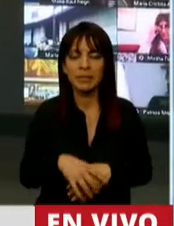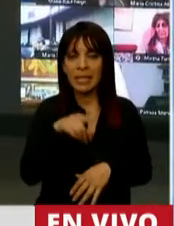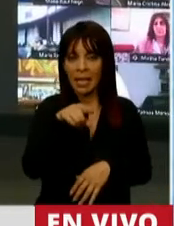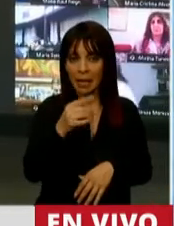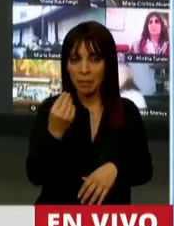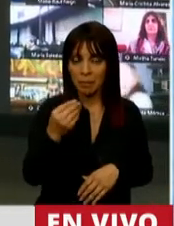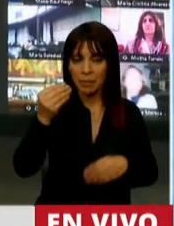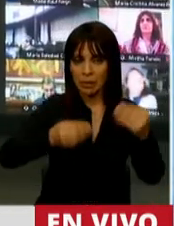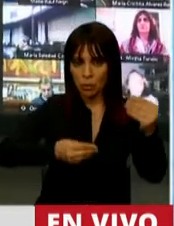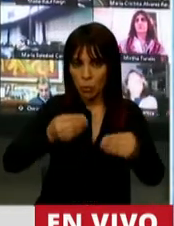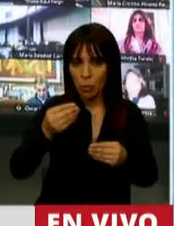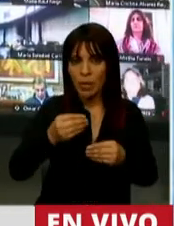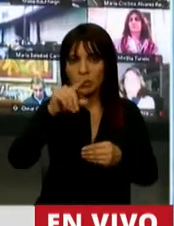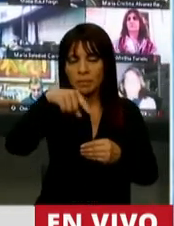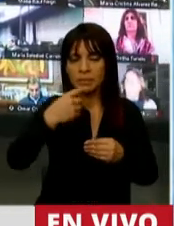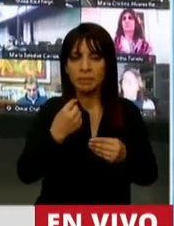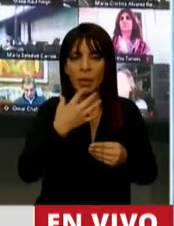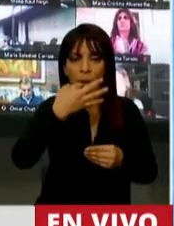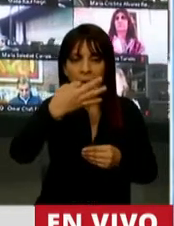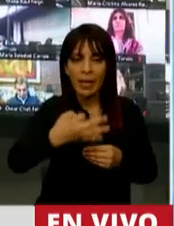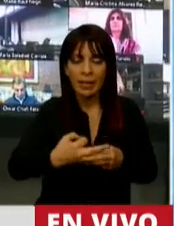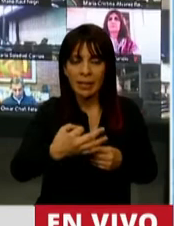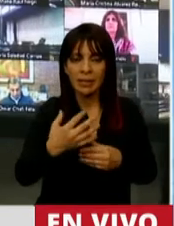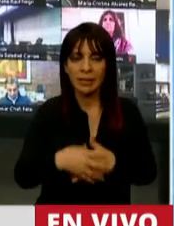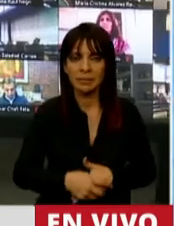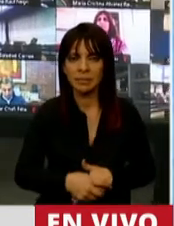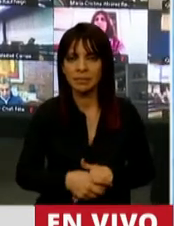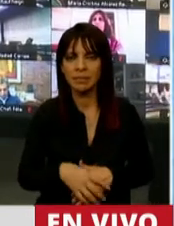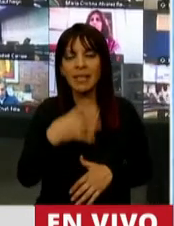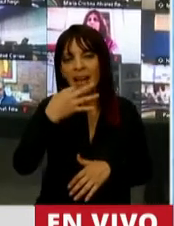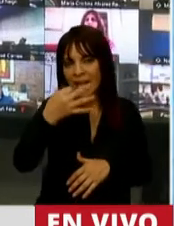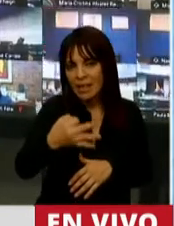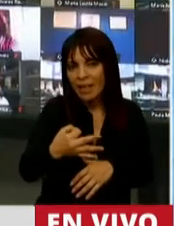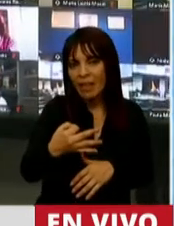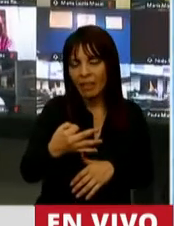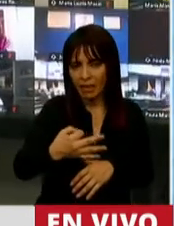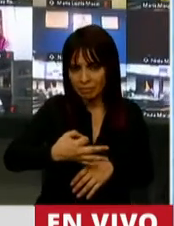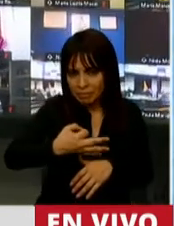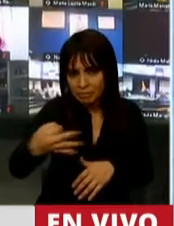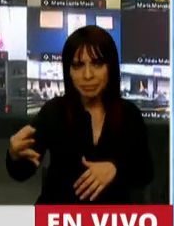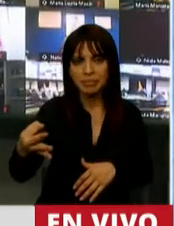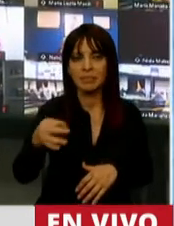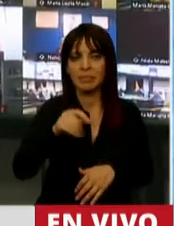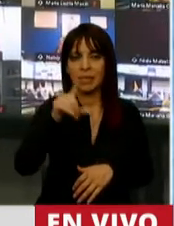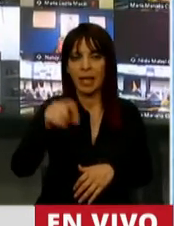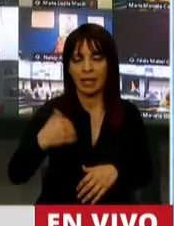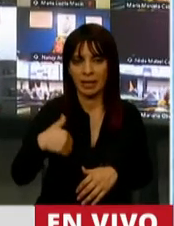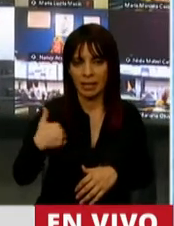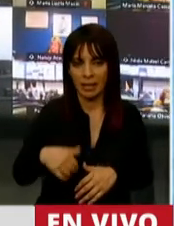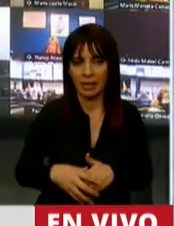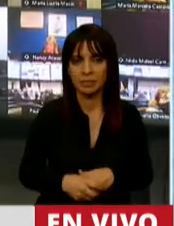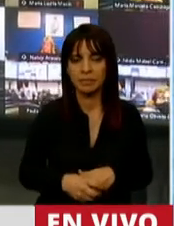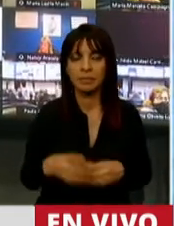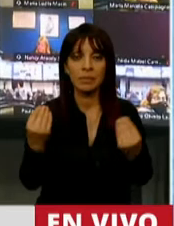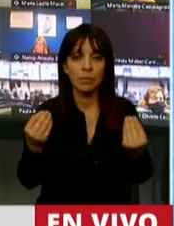este presupuesto parte de una realidad fáctica, es decir, de la realidad por la cual atraviesa nuestro país. Porque si no,